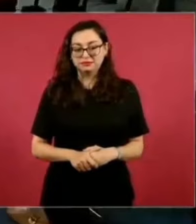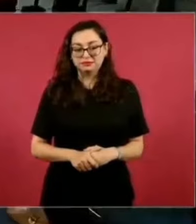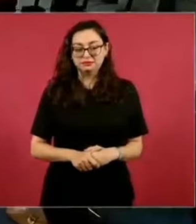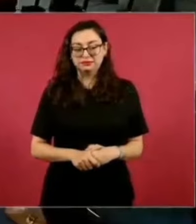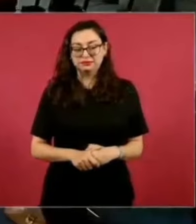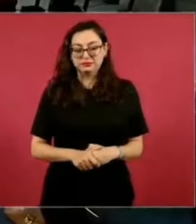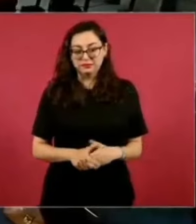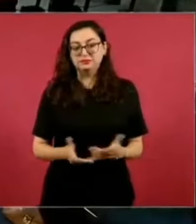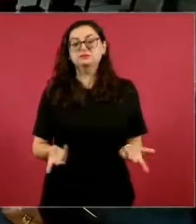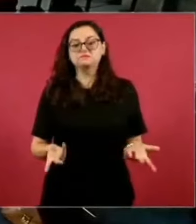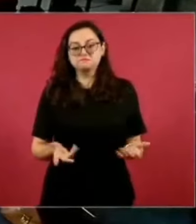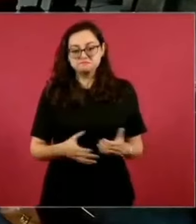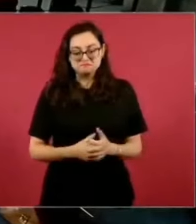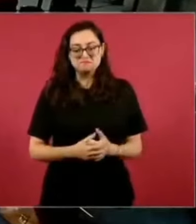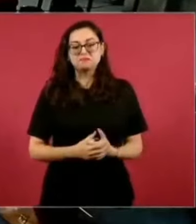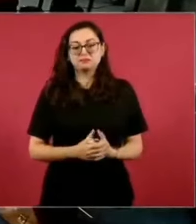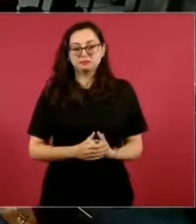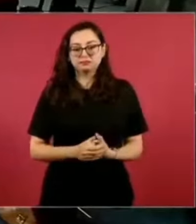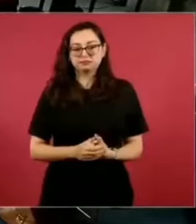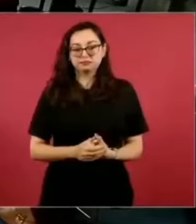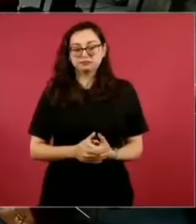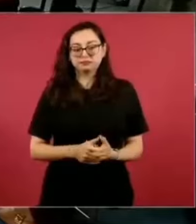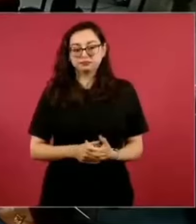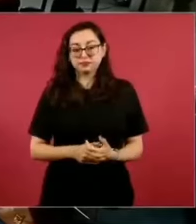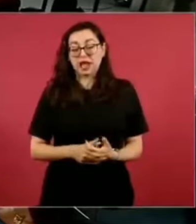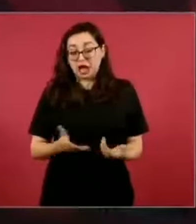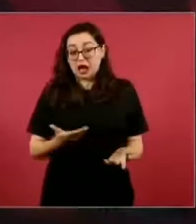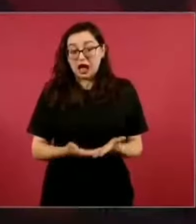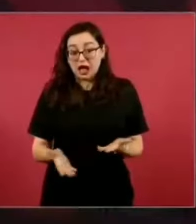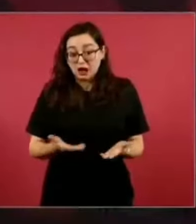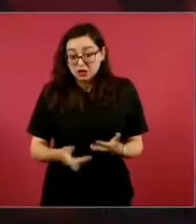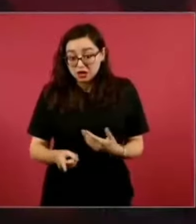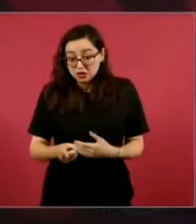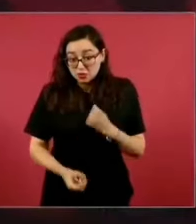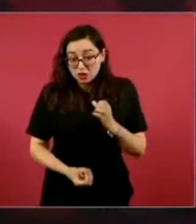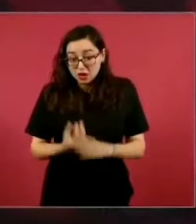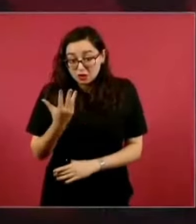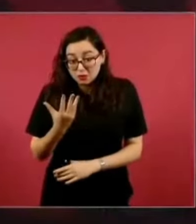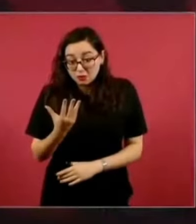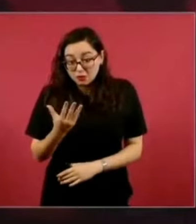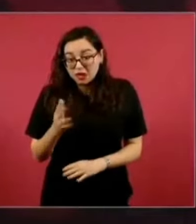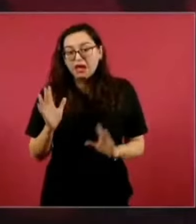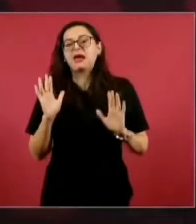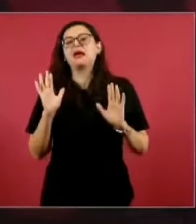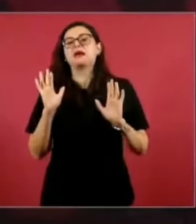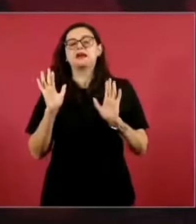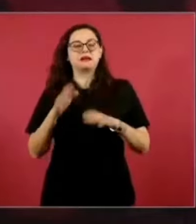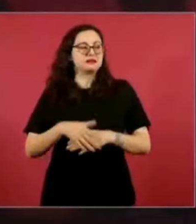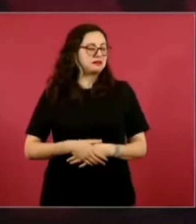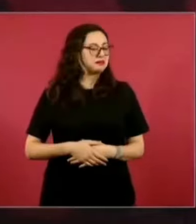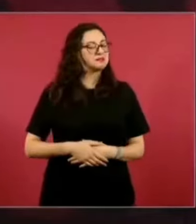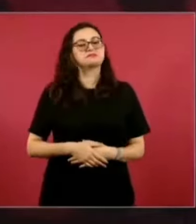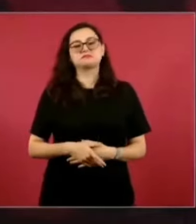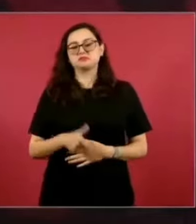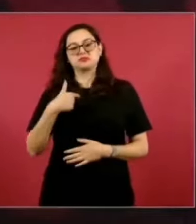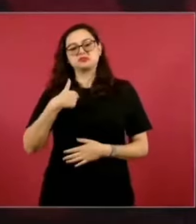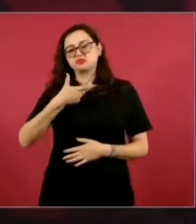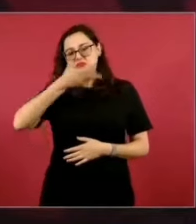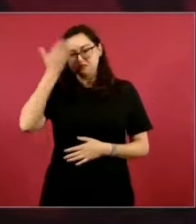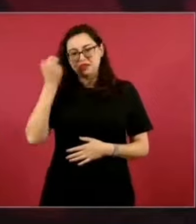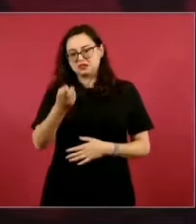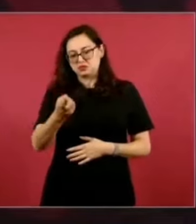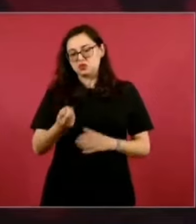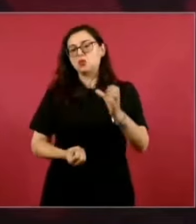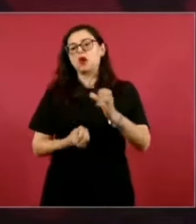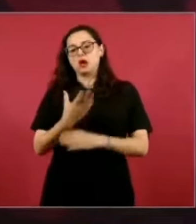sí, sí. Me quedé yo atrasado en eso, ya no hace falta. Pero antes sí